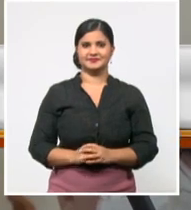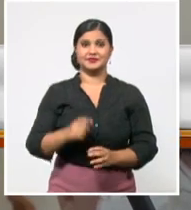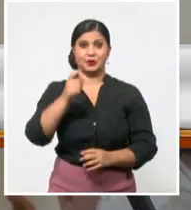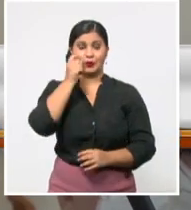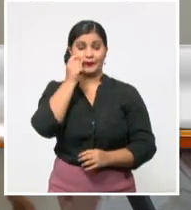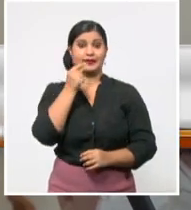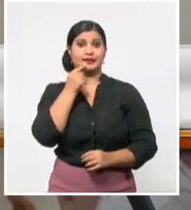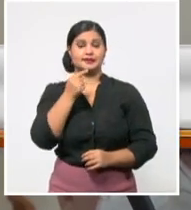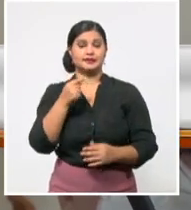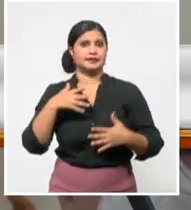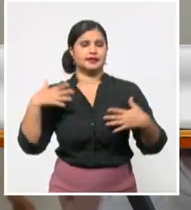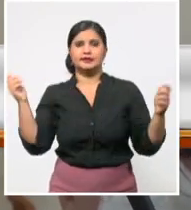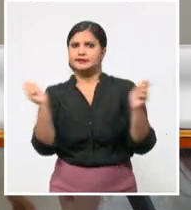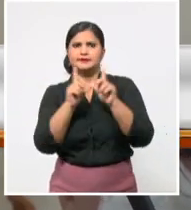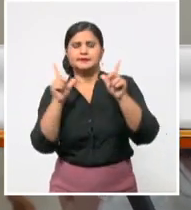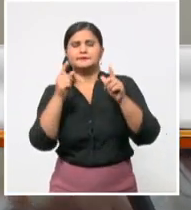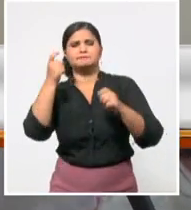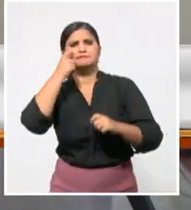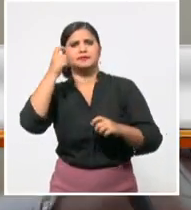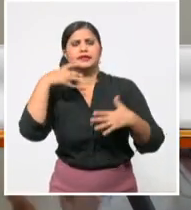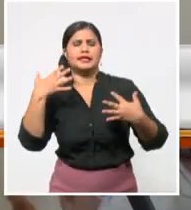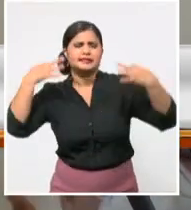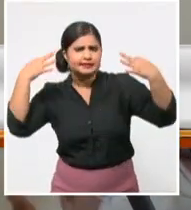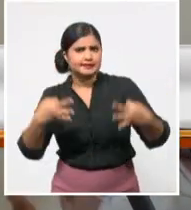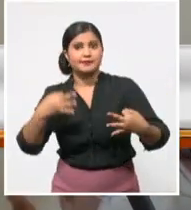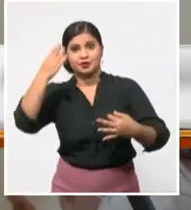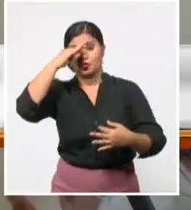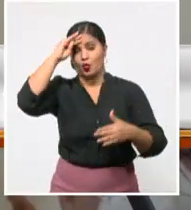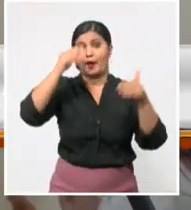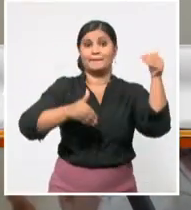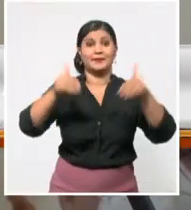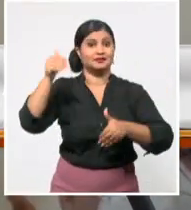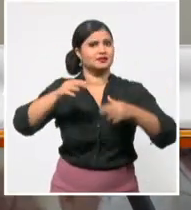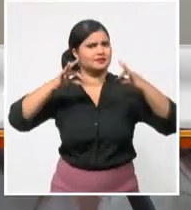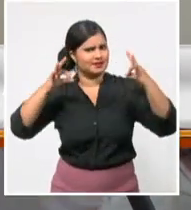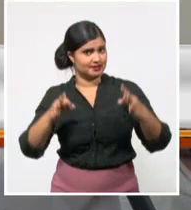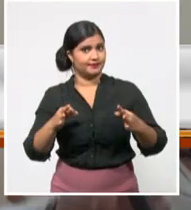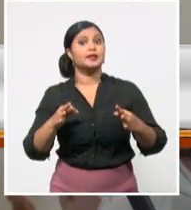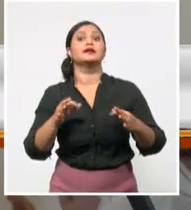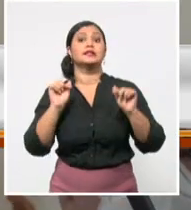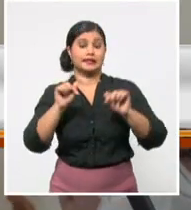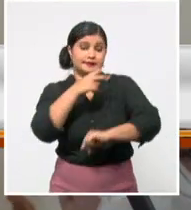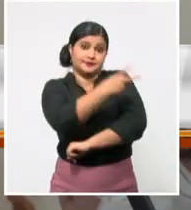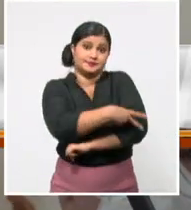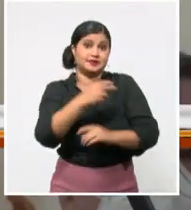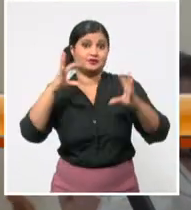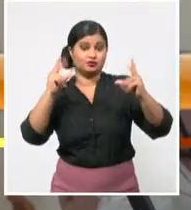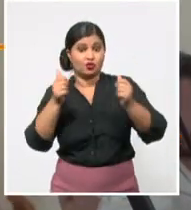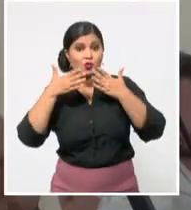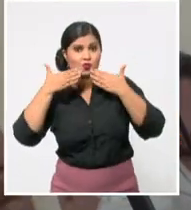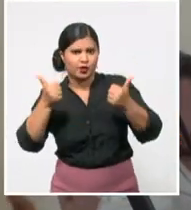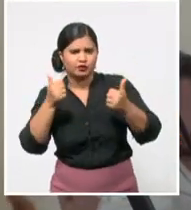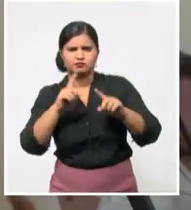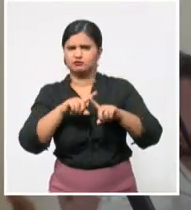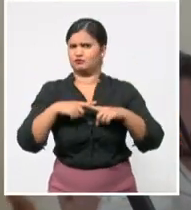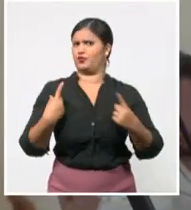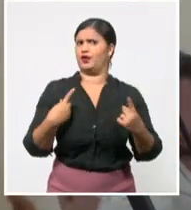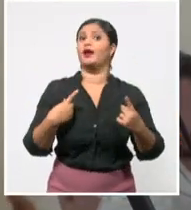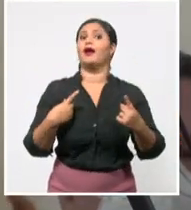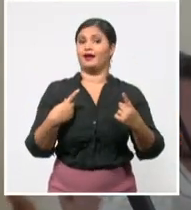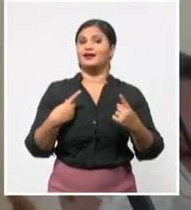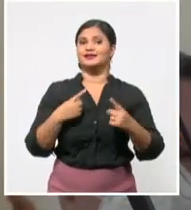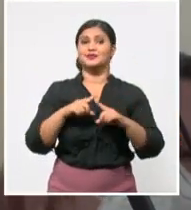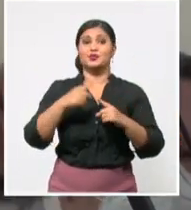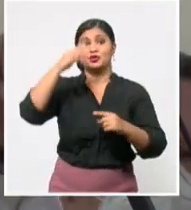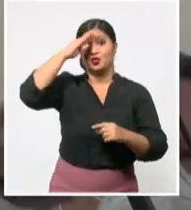está la presencia de Cuba. En algún momento estuvo un médico, un